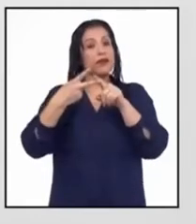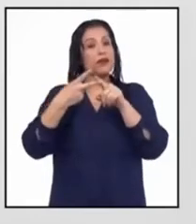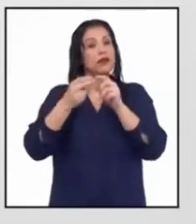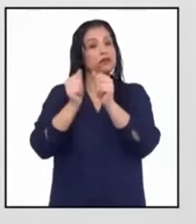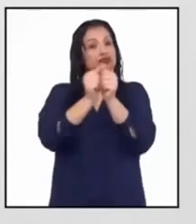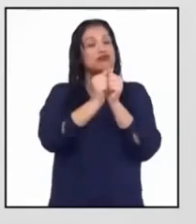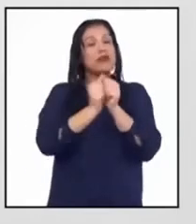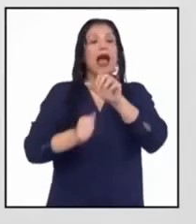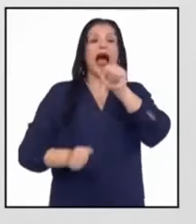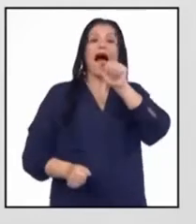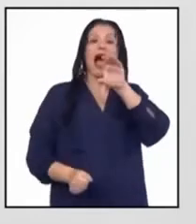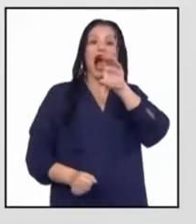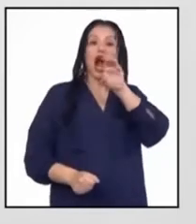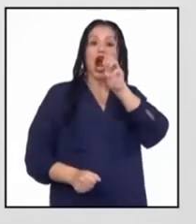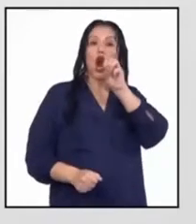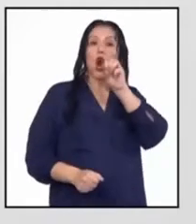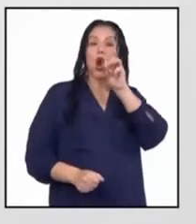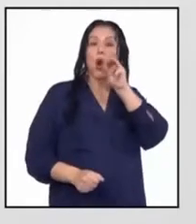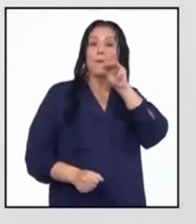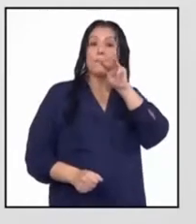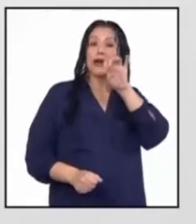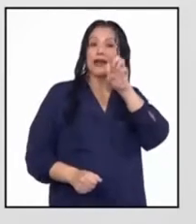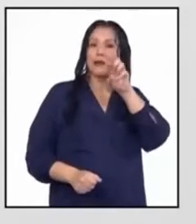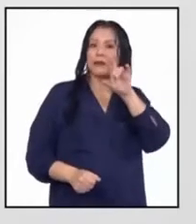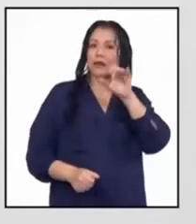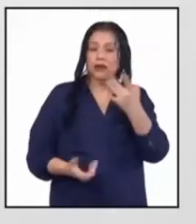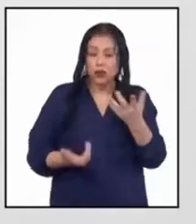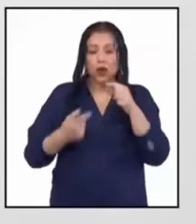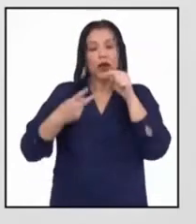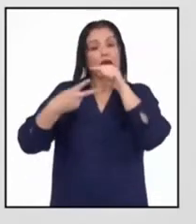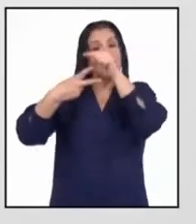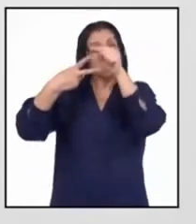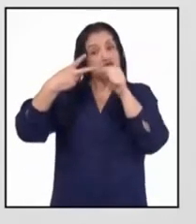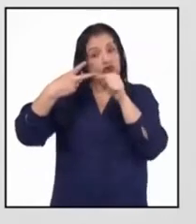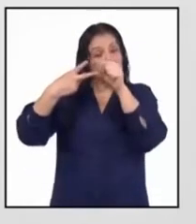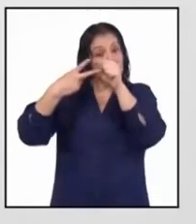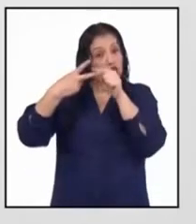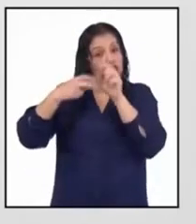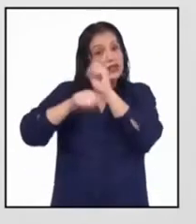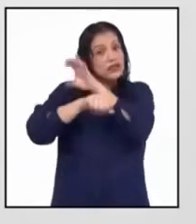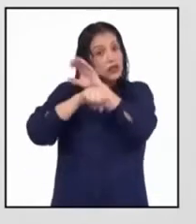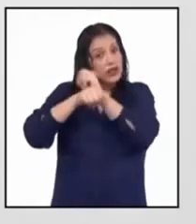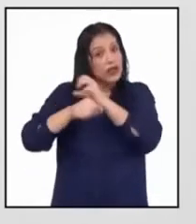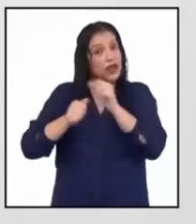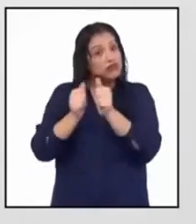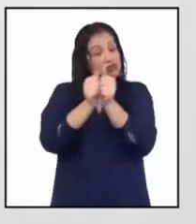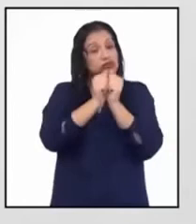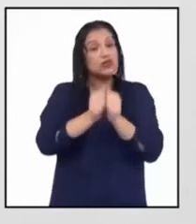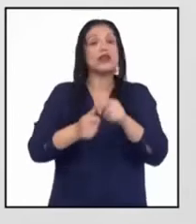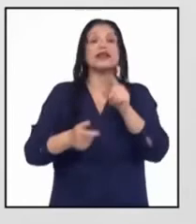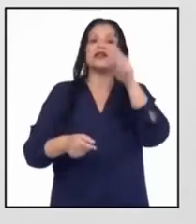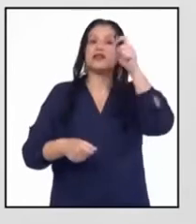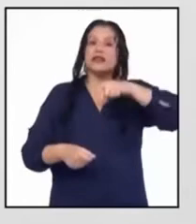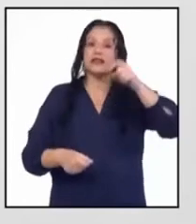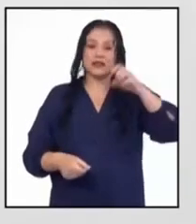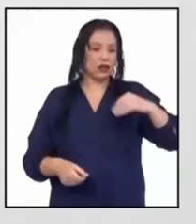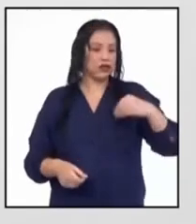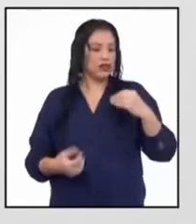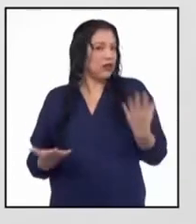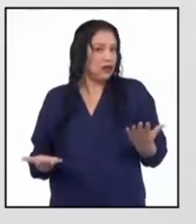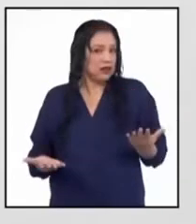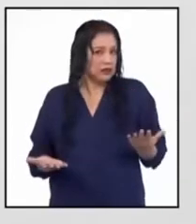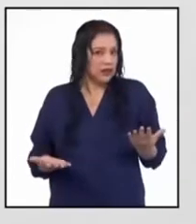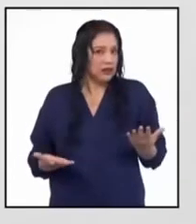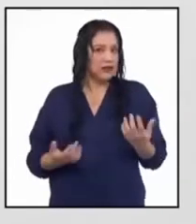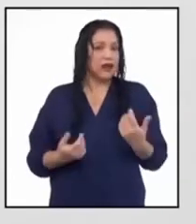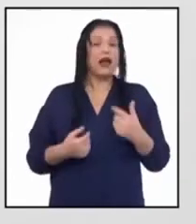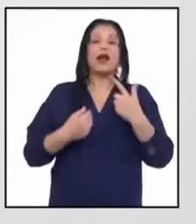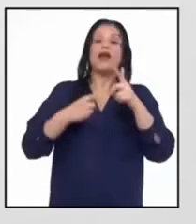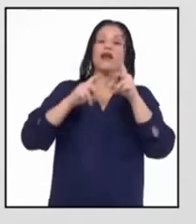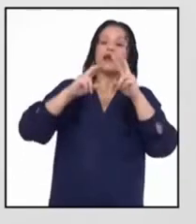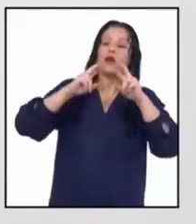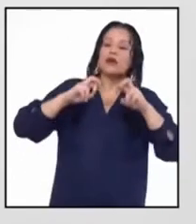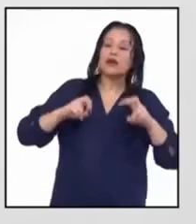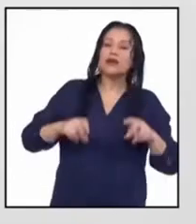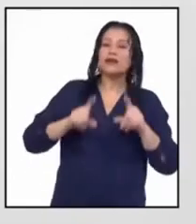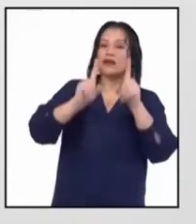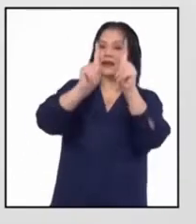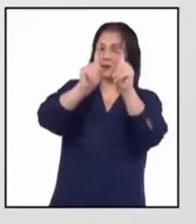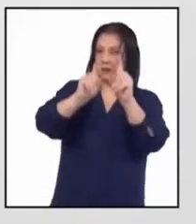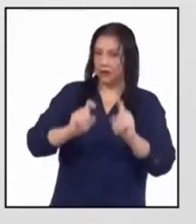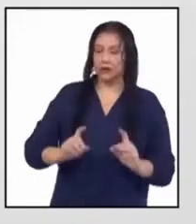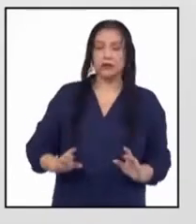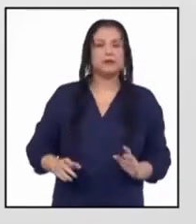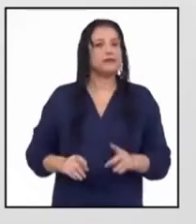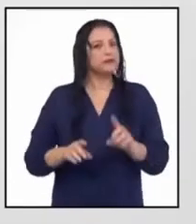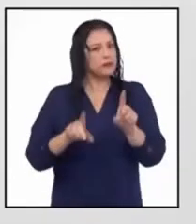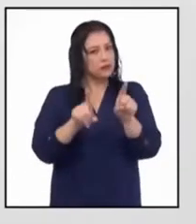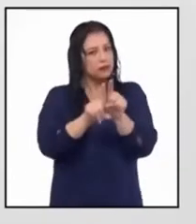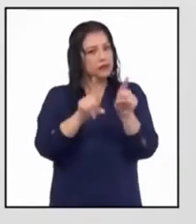Eso es precisamente lo que necesitan los adolescentes según estas preguntas. Además,